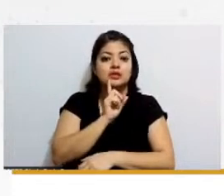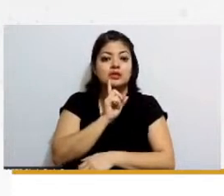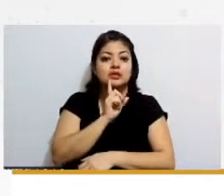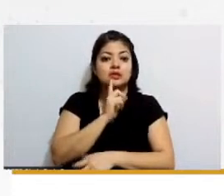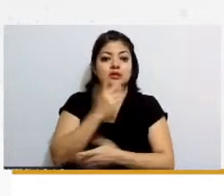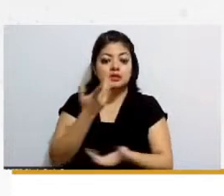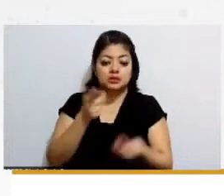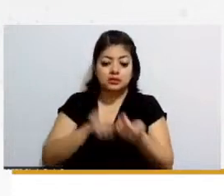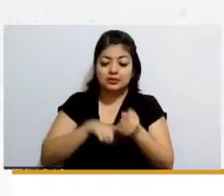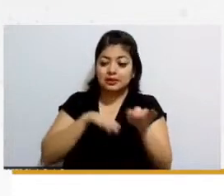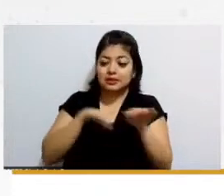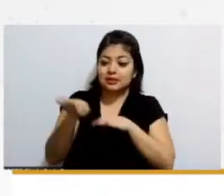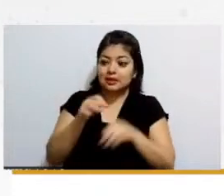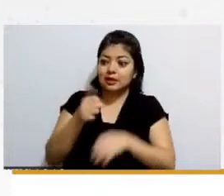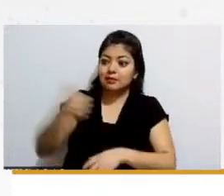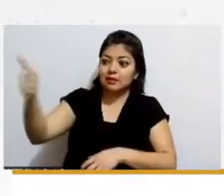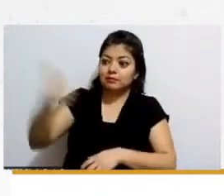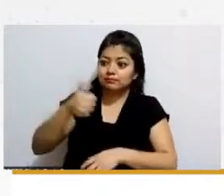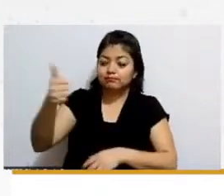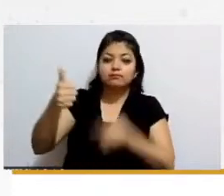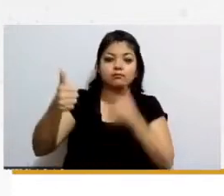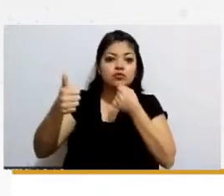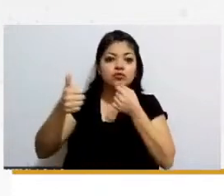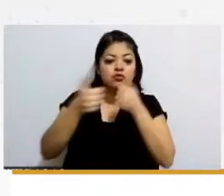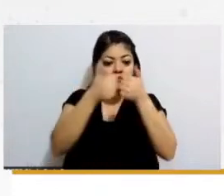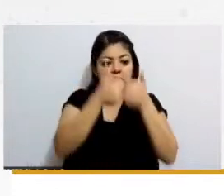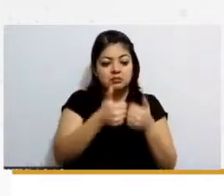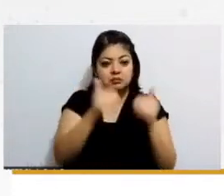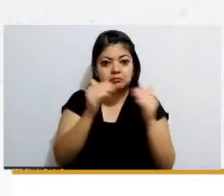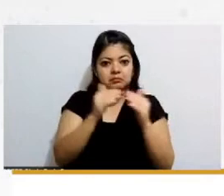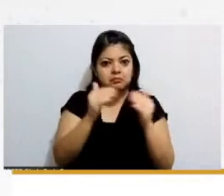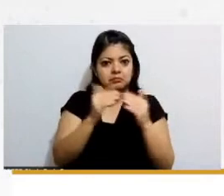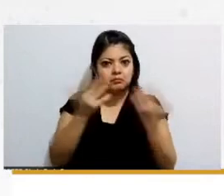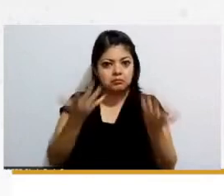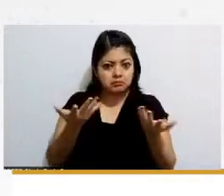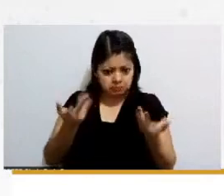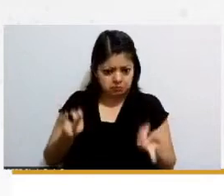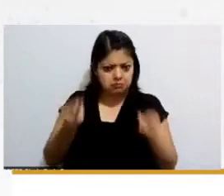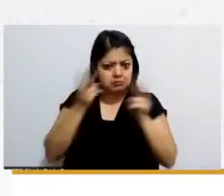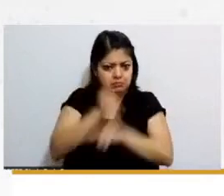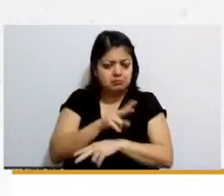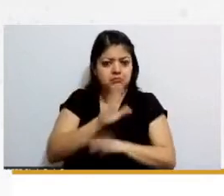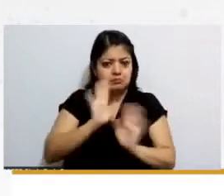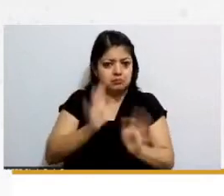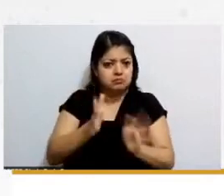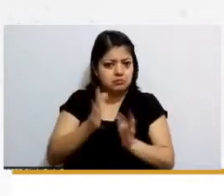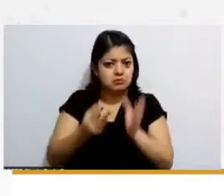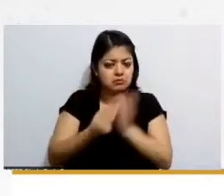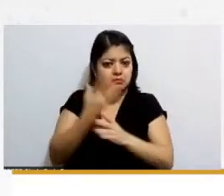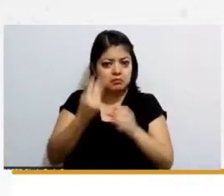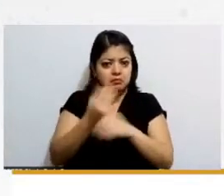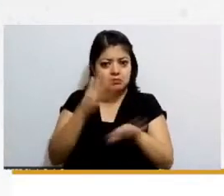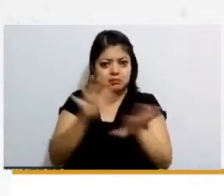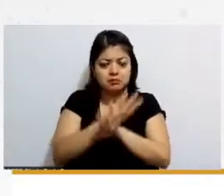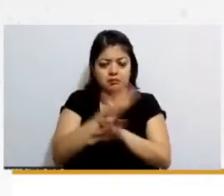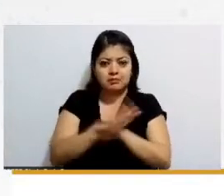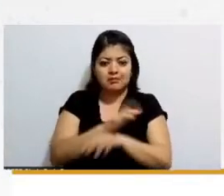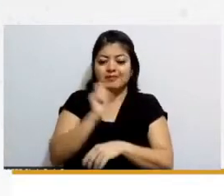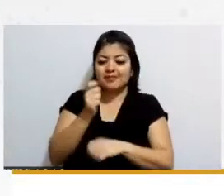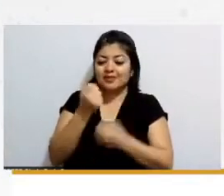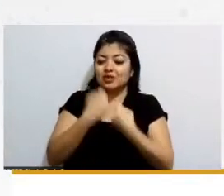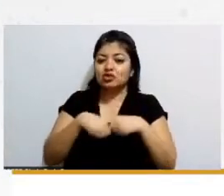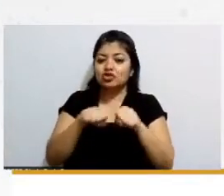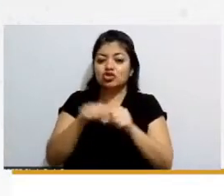el trabajo y el hombre es el que se queda en casa también ya hay esta parte y como sociedad como dicen